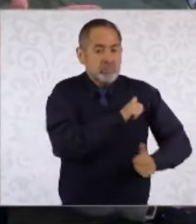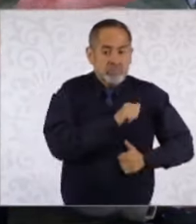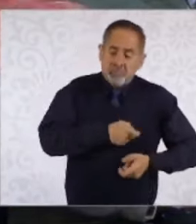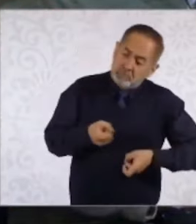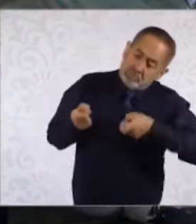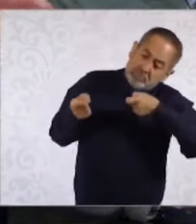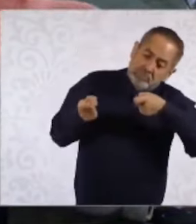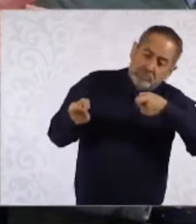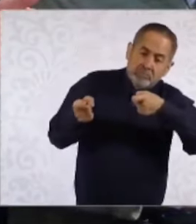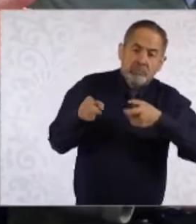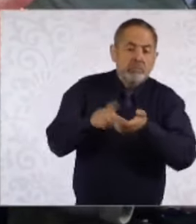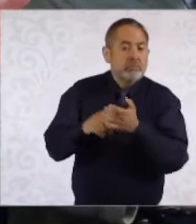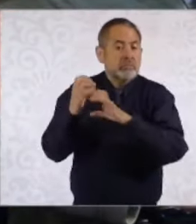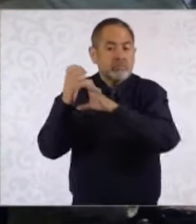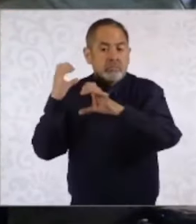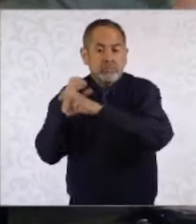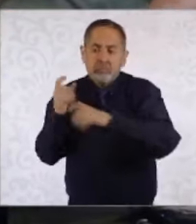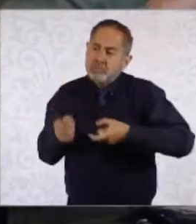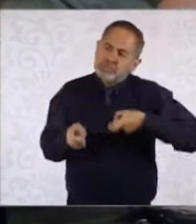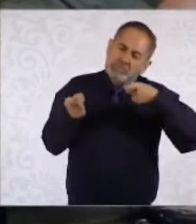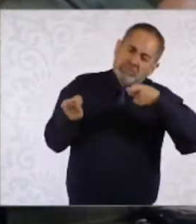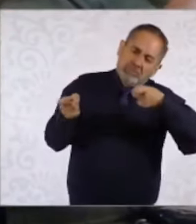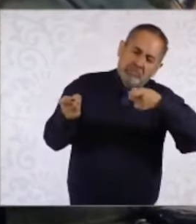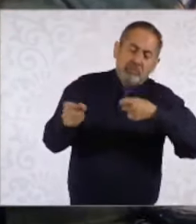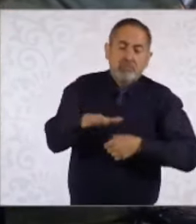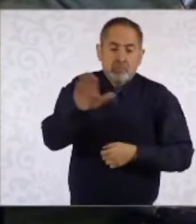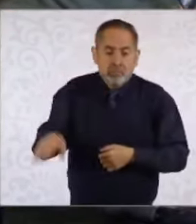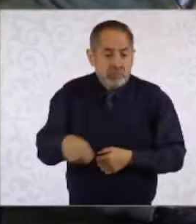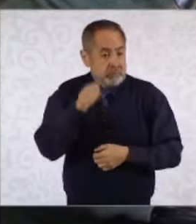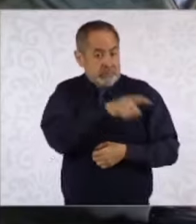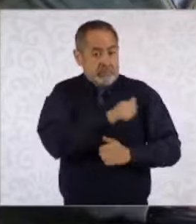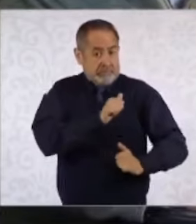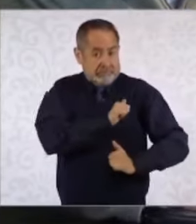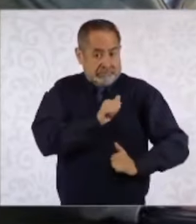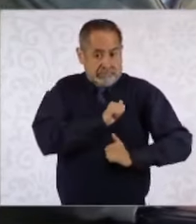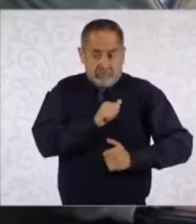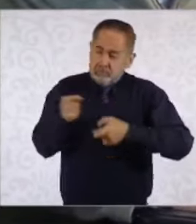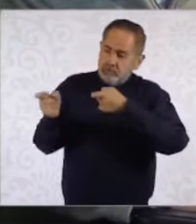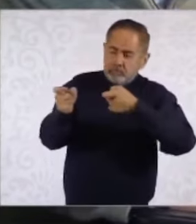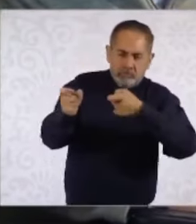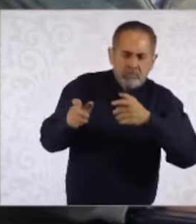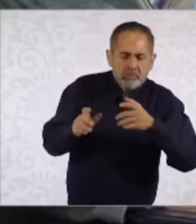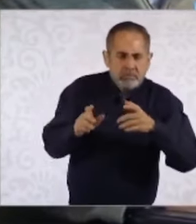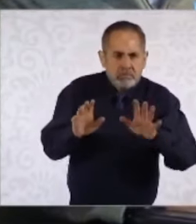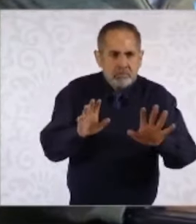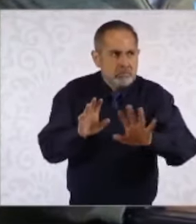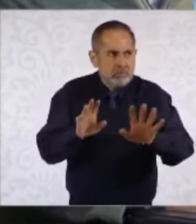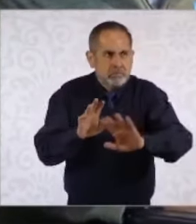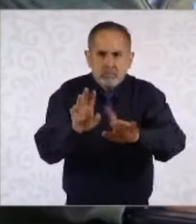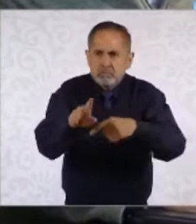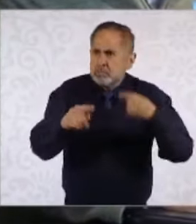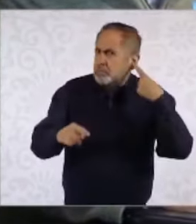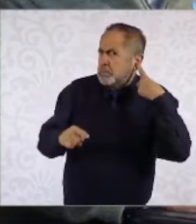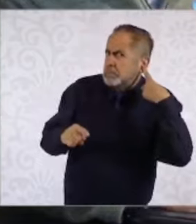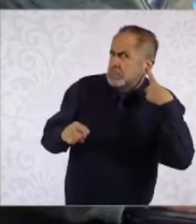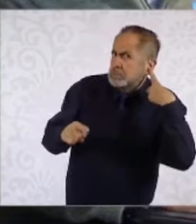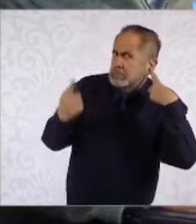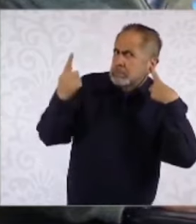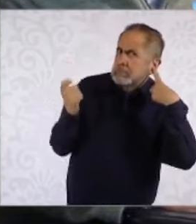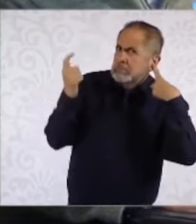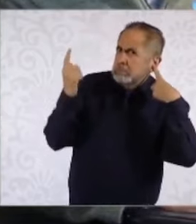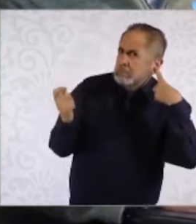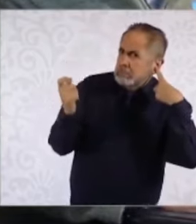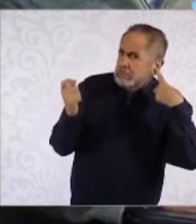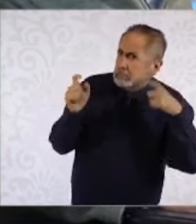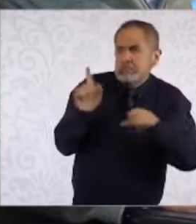el camión que los transportaba. Los soldados alegaban que habían escuchado detonaciones.